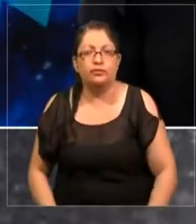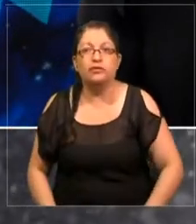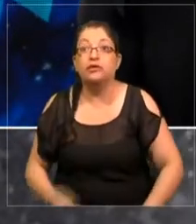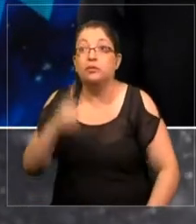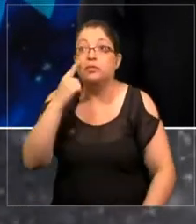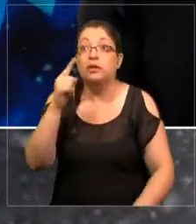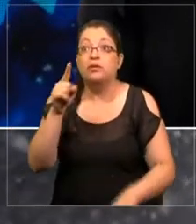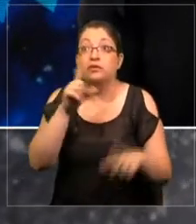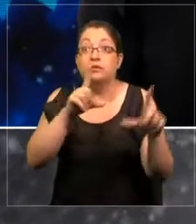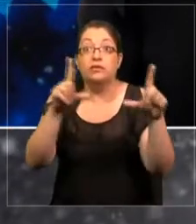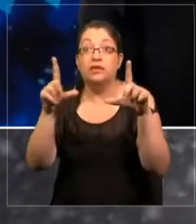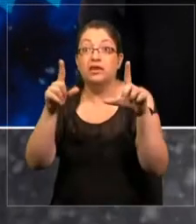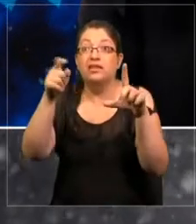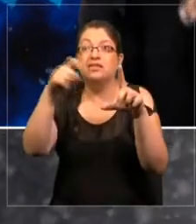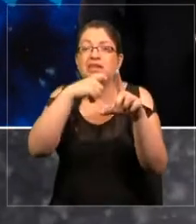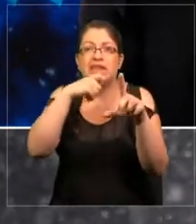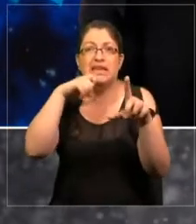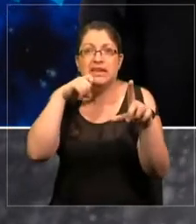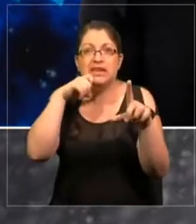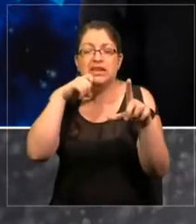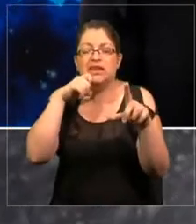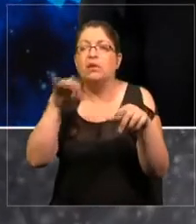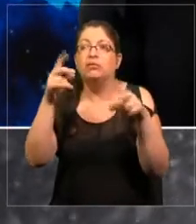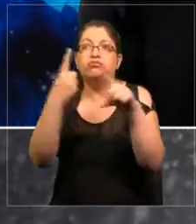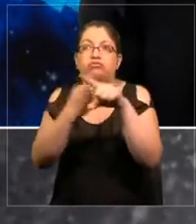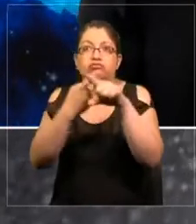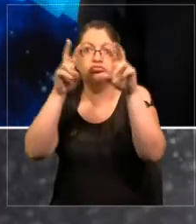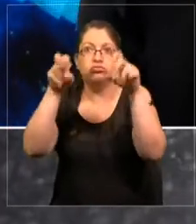Si vemos la sequía, hablemos de la sequía.